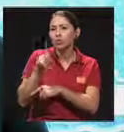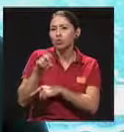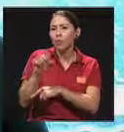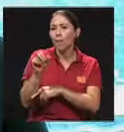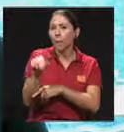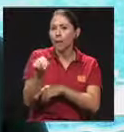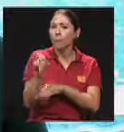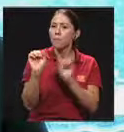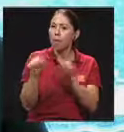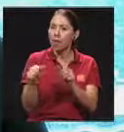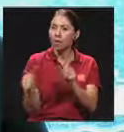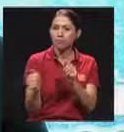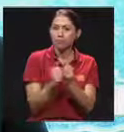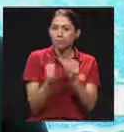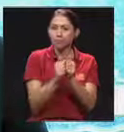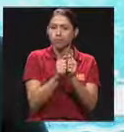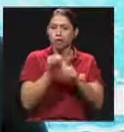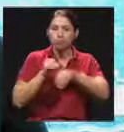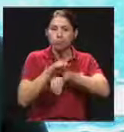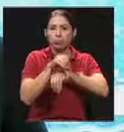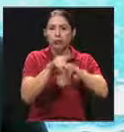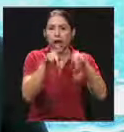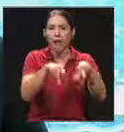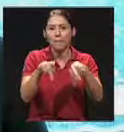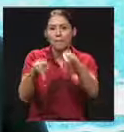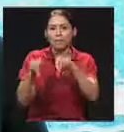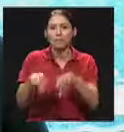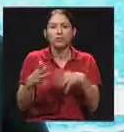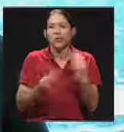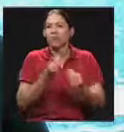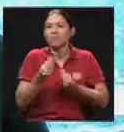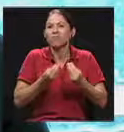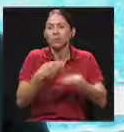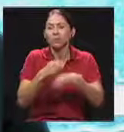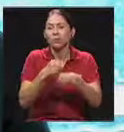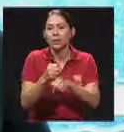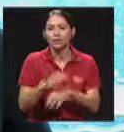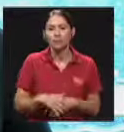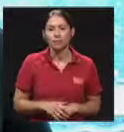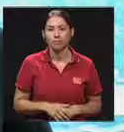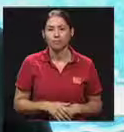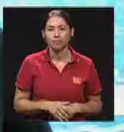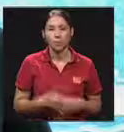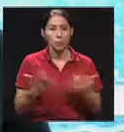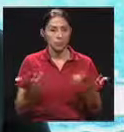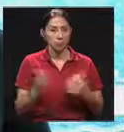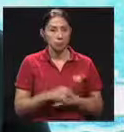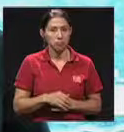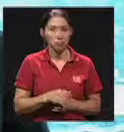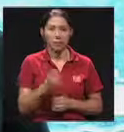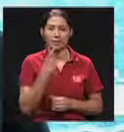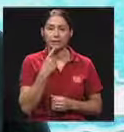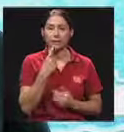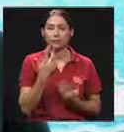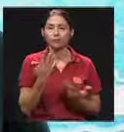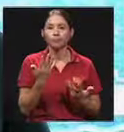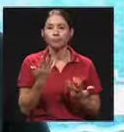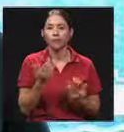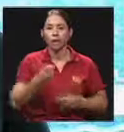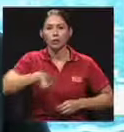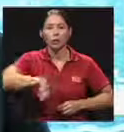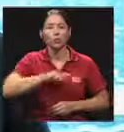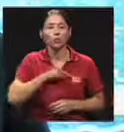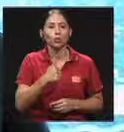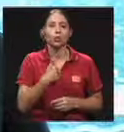la SUPEN dé acompañamiento a la persona y de qué manera es ese tipo de acompañamiento que pueden dar? Sí, bueno, digamos que nosotros